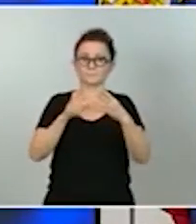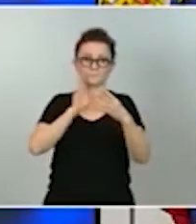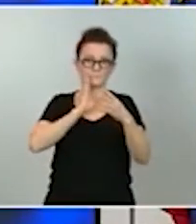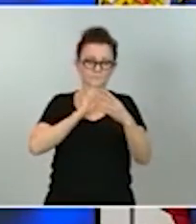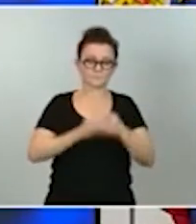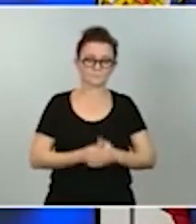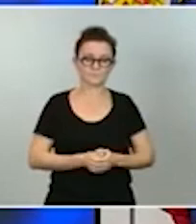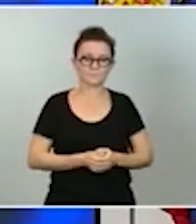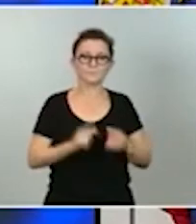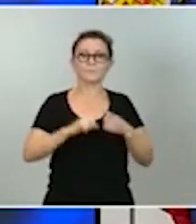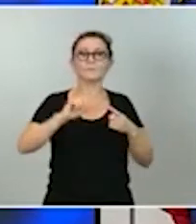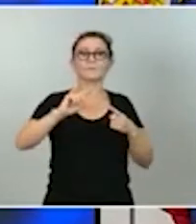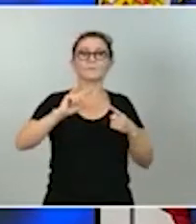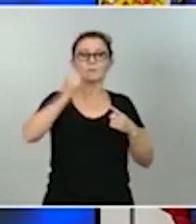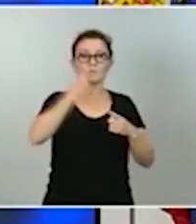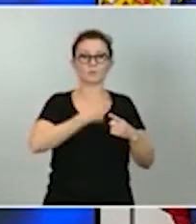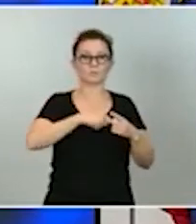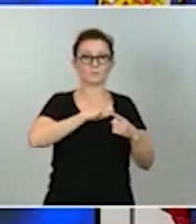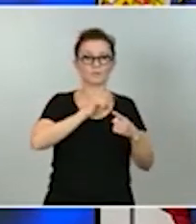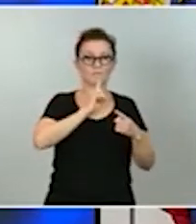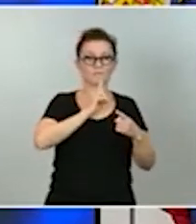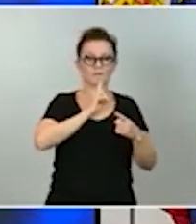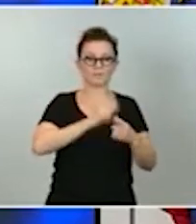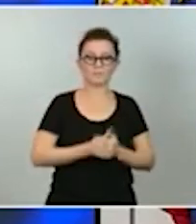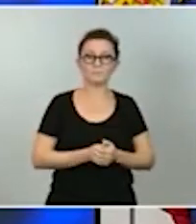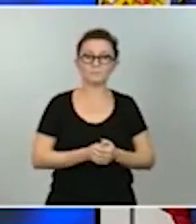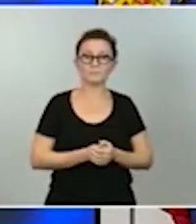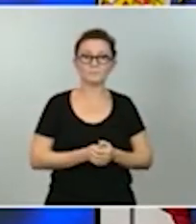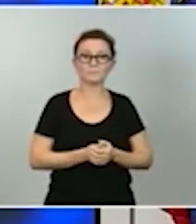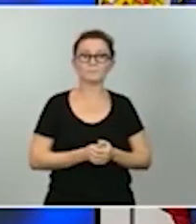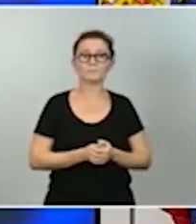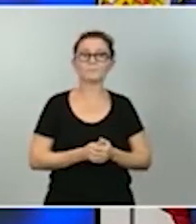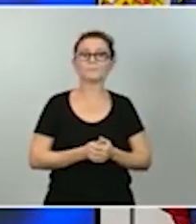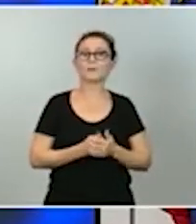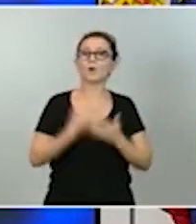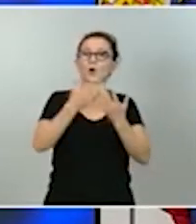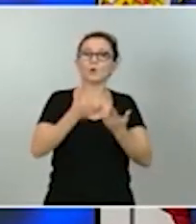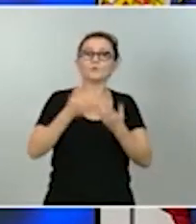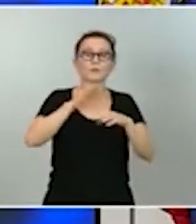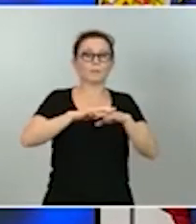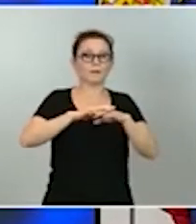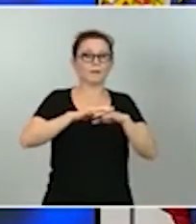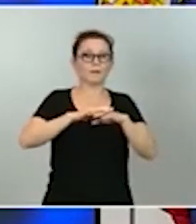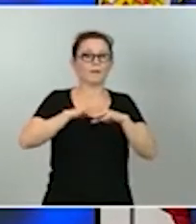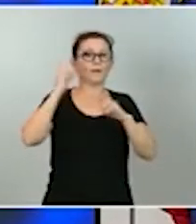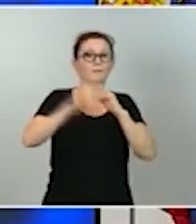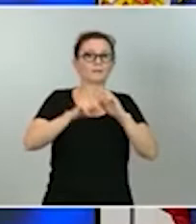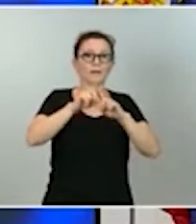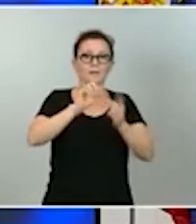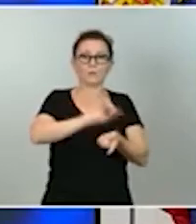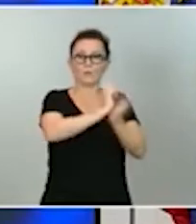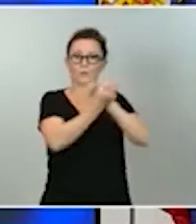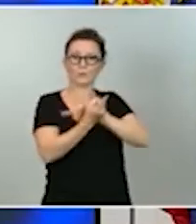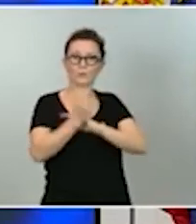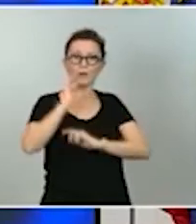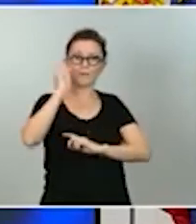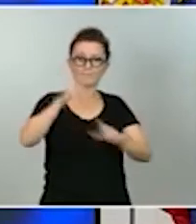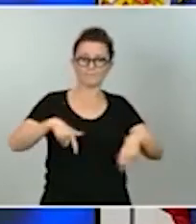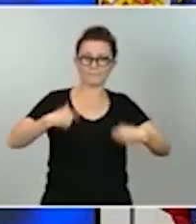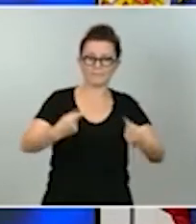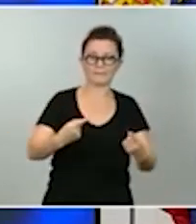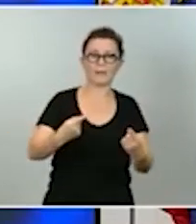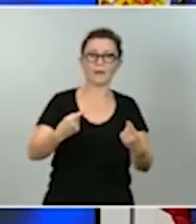la España verde. La lucha contra la crisis ambiental puede ser una enorme balsa de